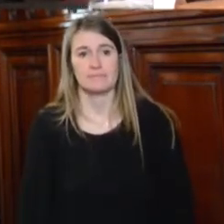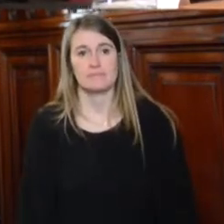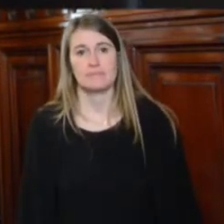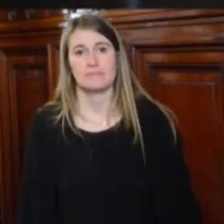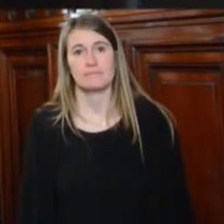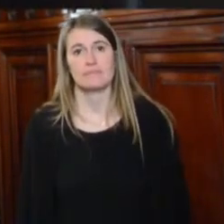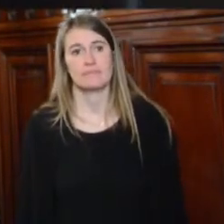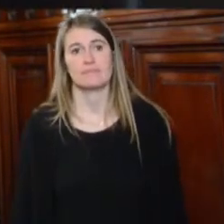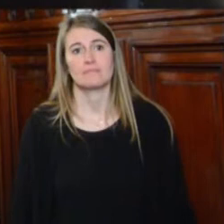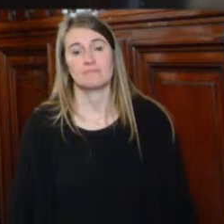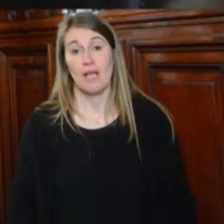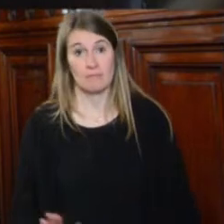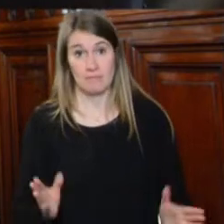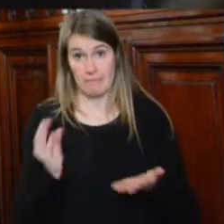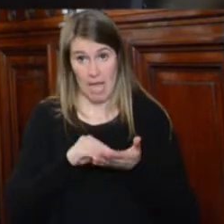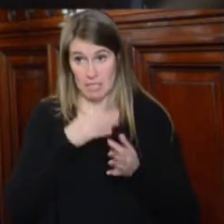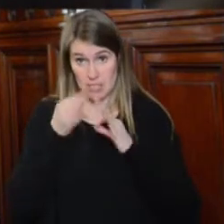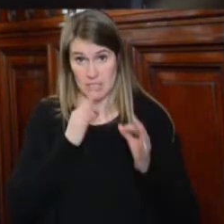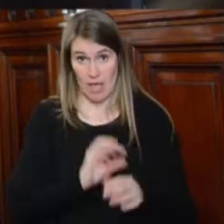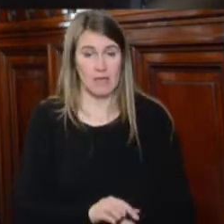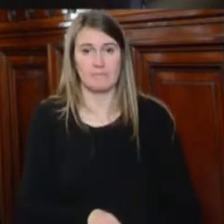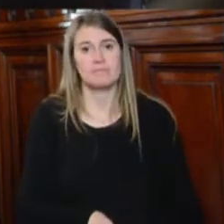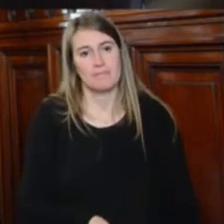¿Es toda la intervención? Muy bien.